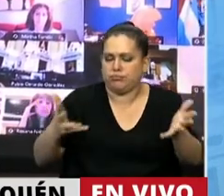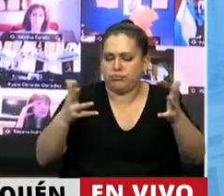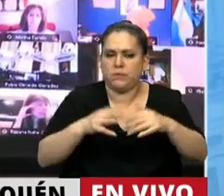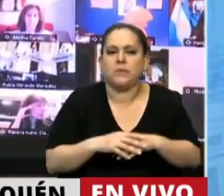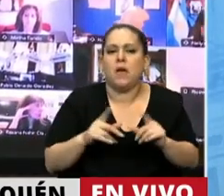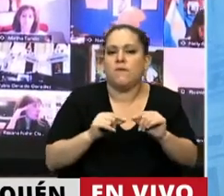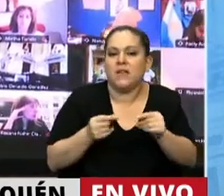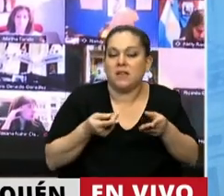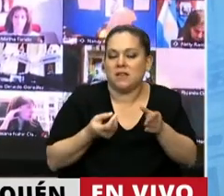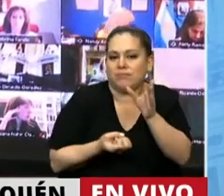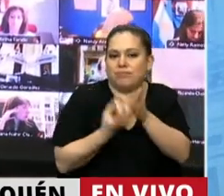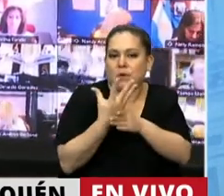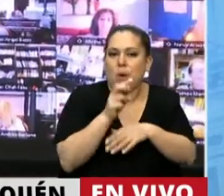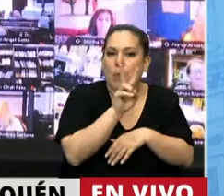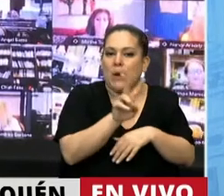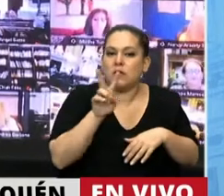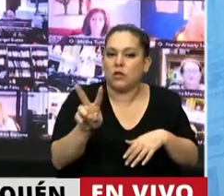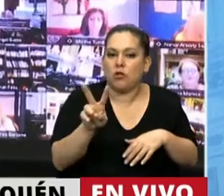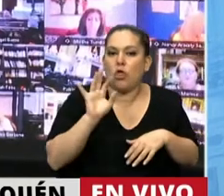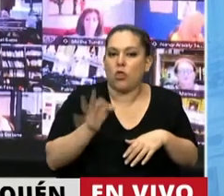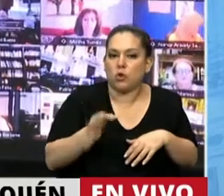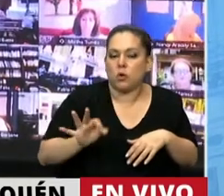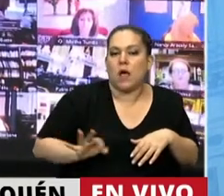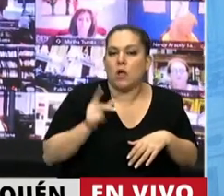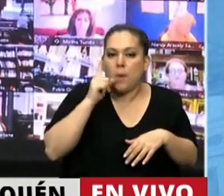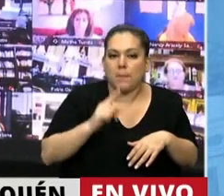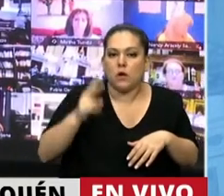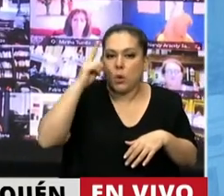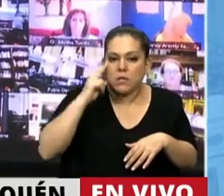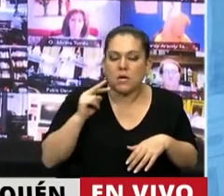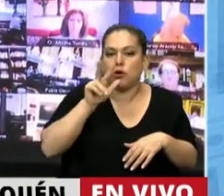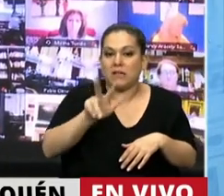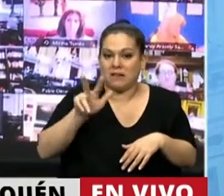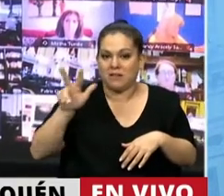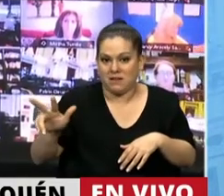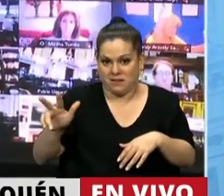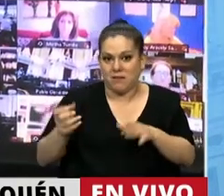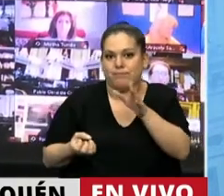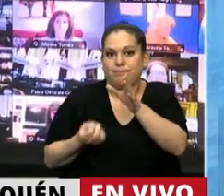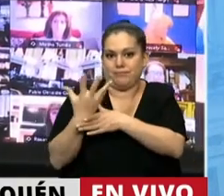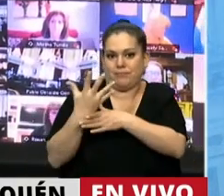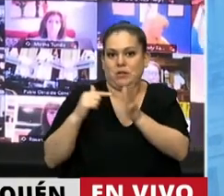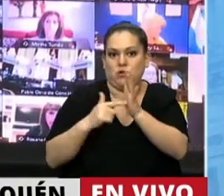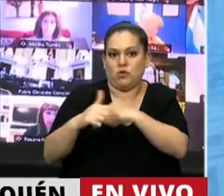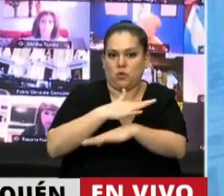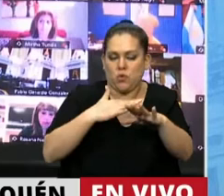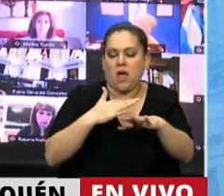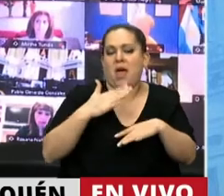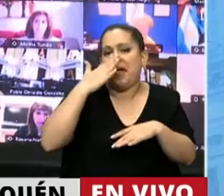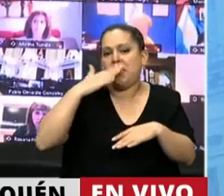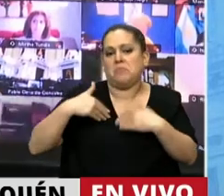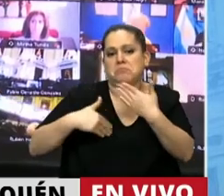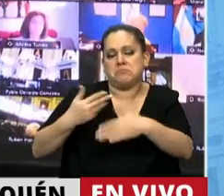el 22 de octubre de 1933 y dos años más tarde, con la